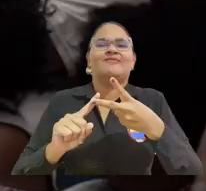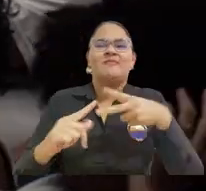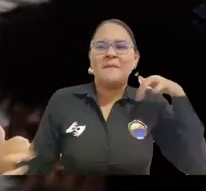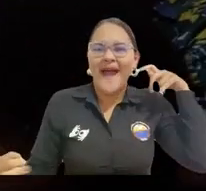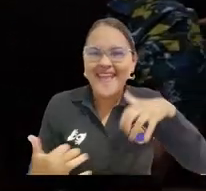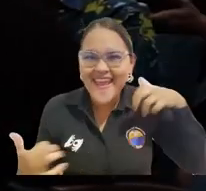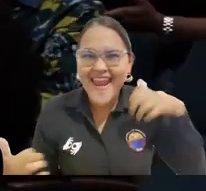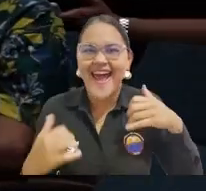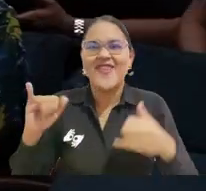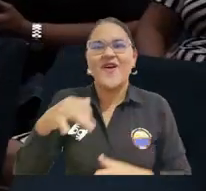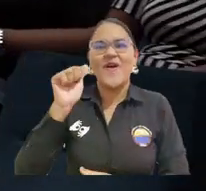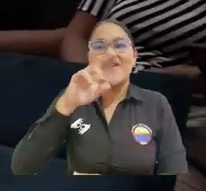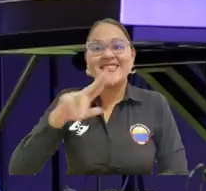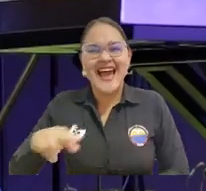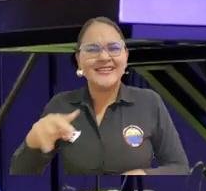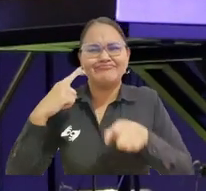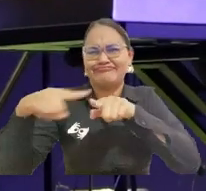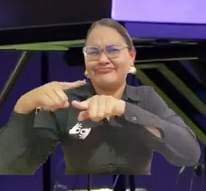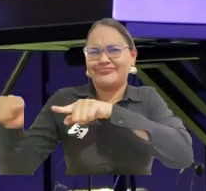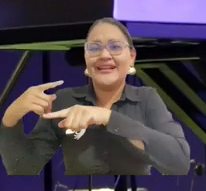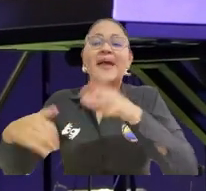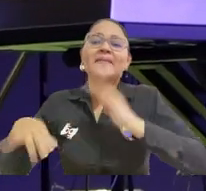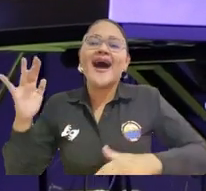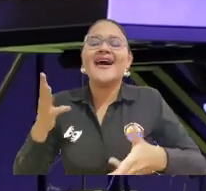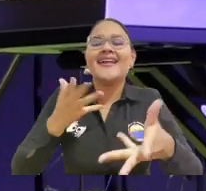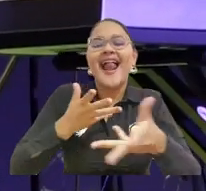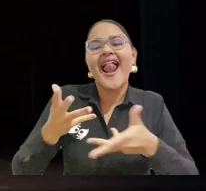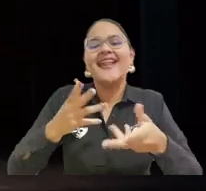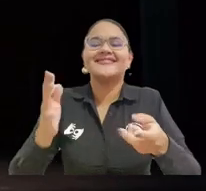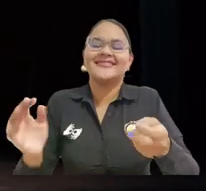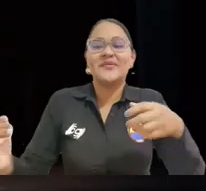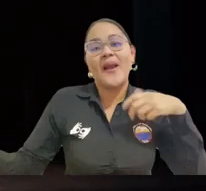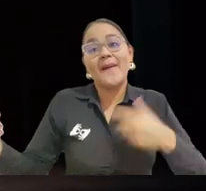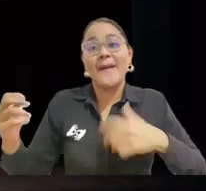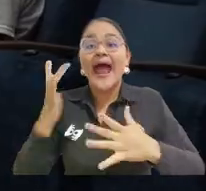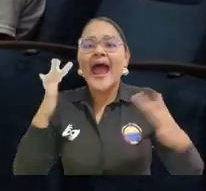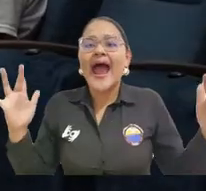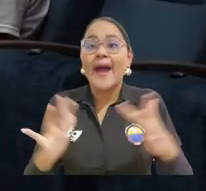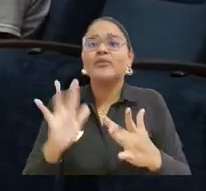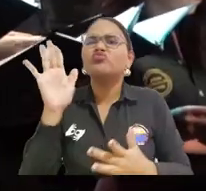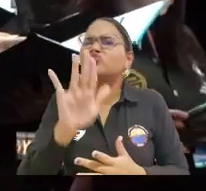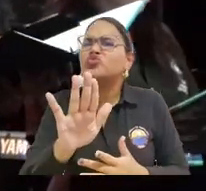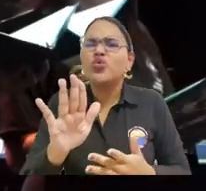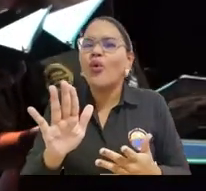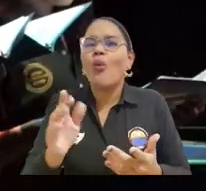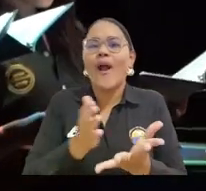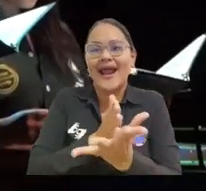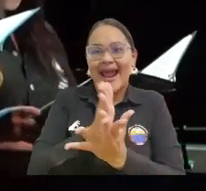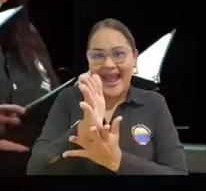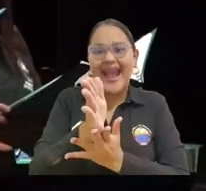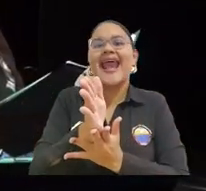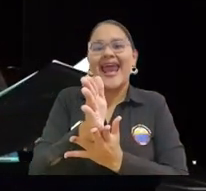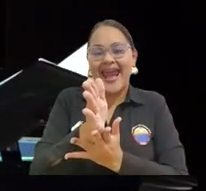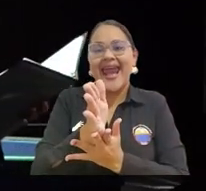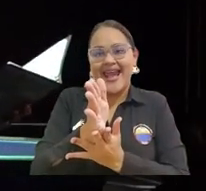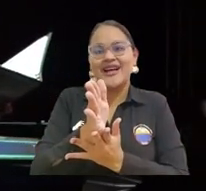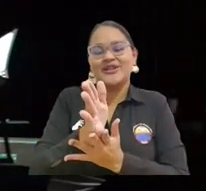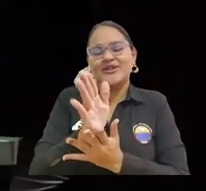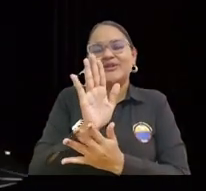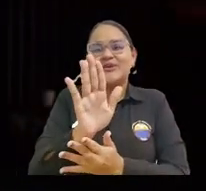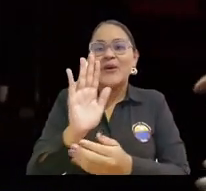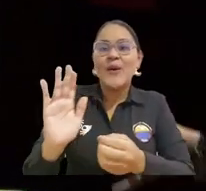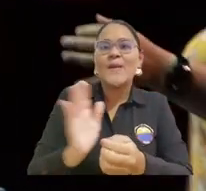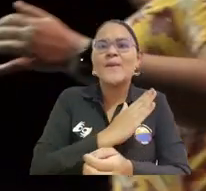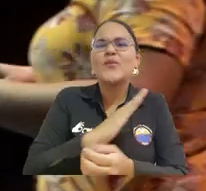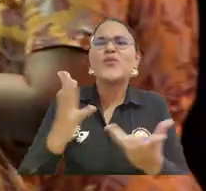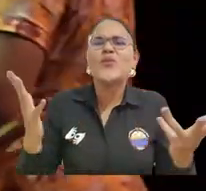fallenato y jazz, demostrando el gran talento que tienen y han potenciado gracias a este programa adscrito al Centro para la Regionalización de la